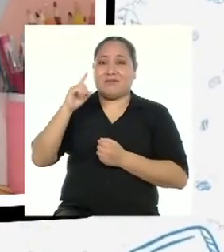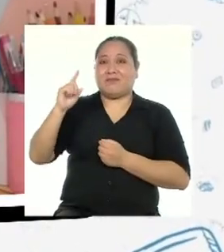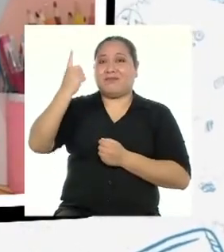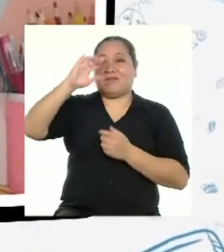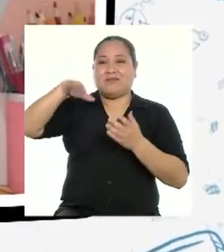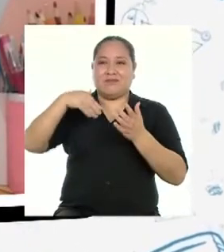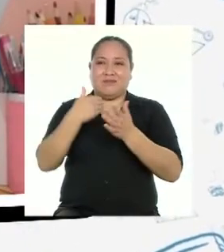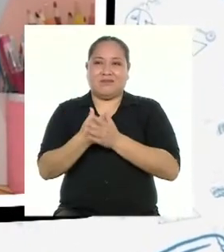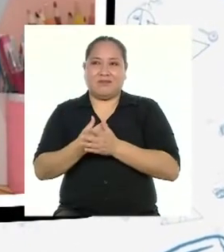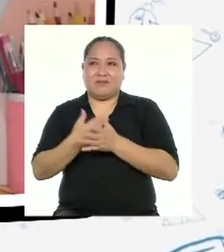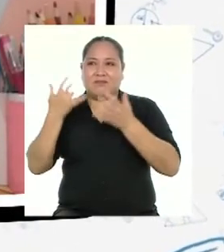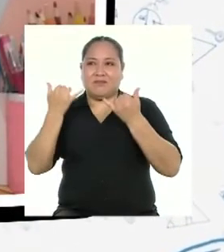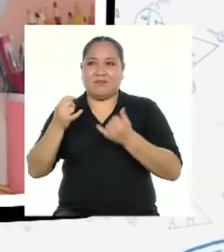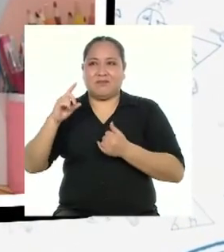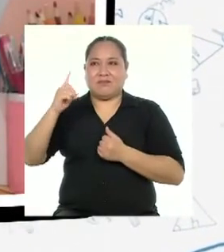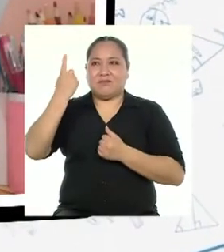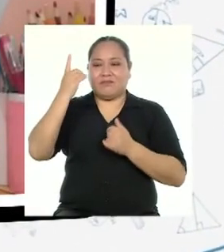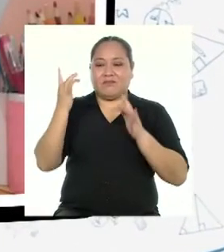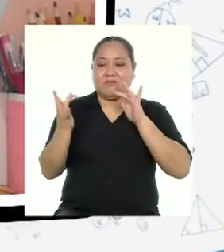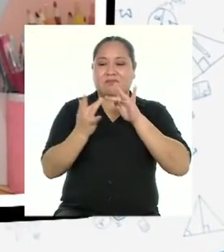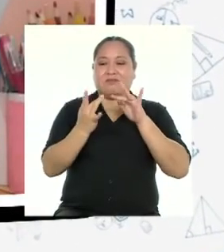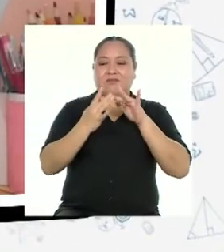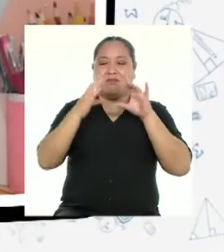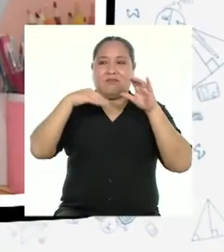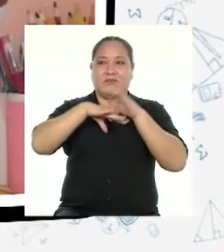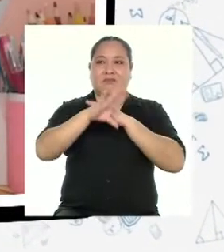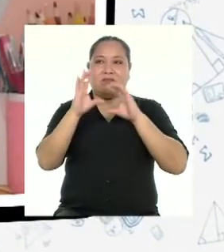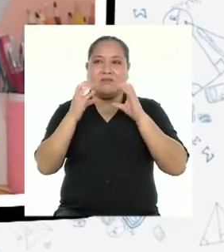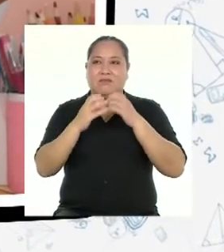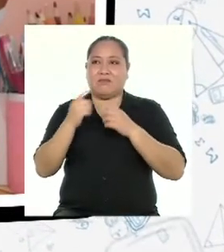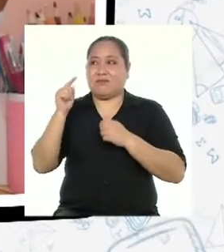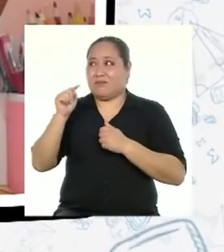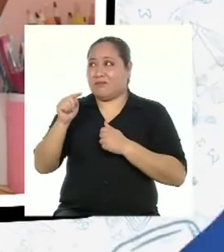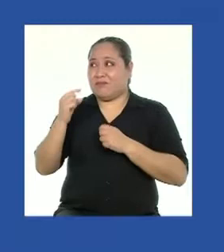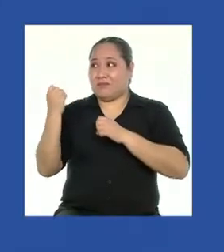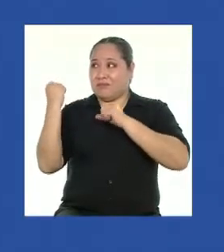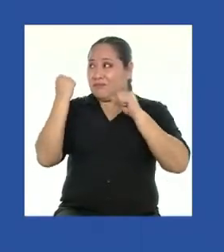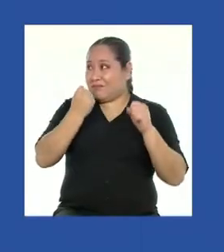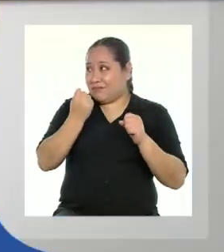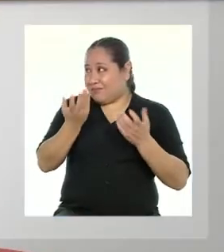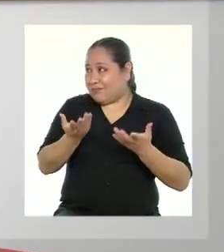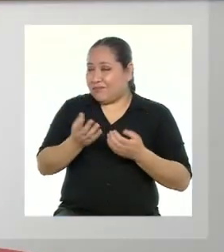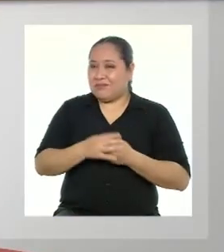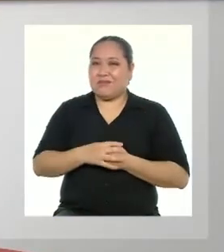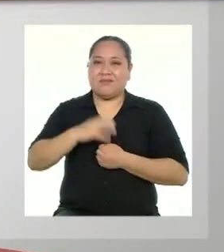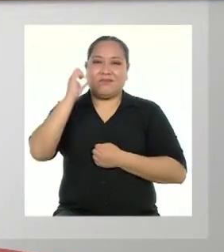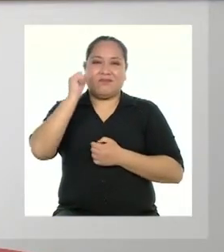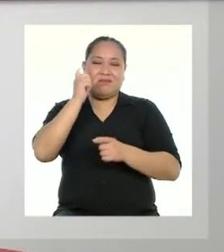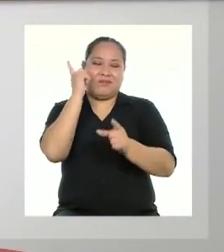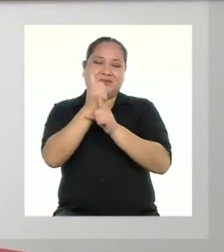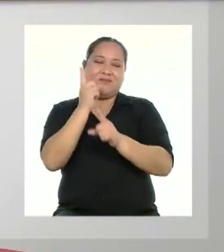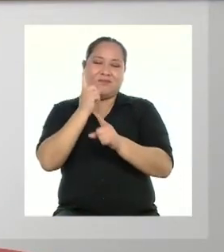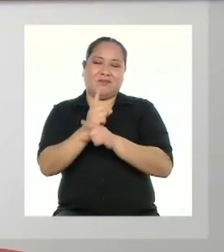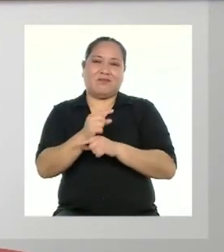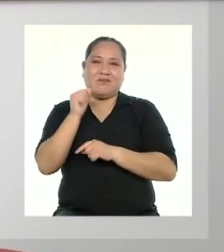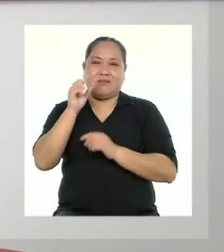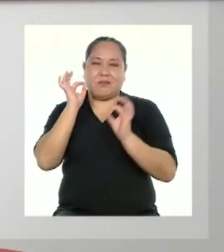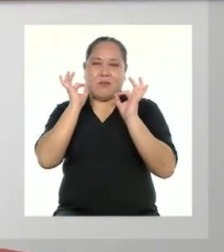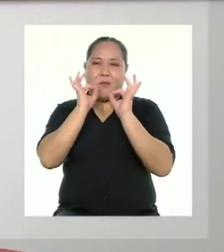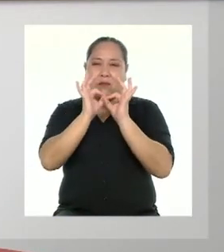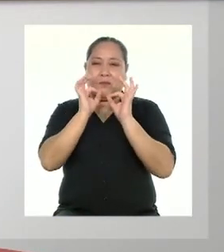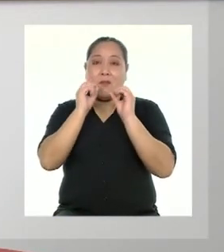primera en llegar y ahora soy la primera en conectarme a la clase ¿Eso vale como una fortaleza? Por supuesto que sí la